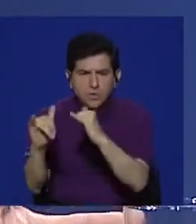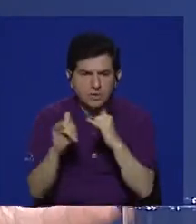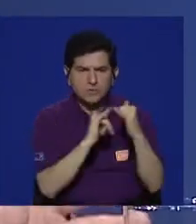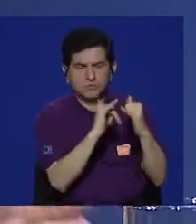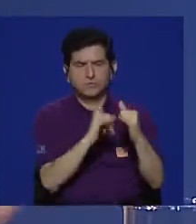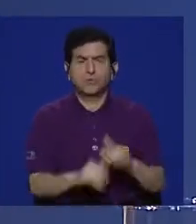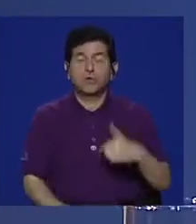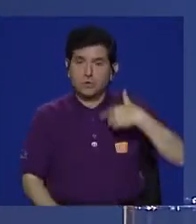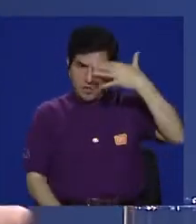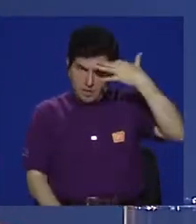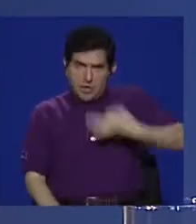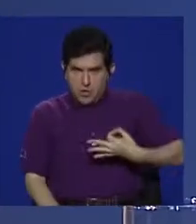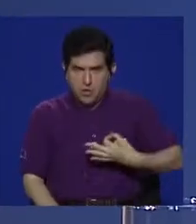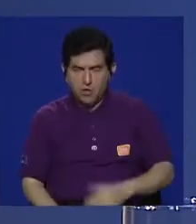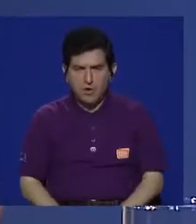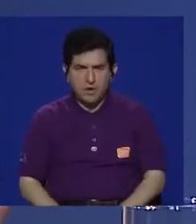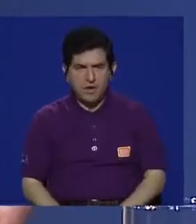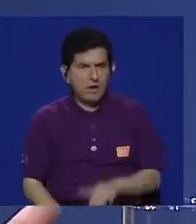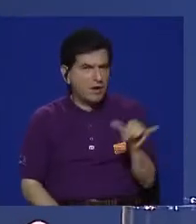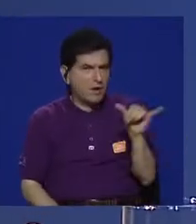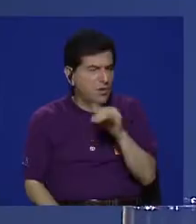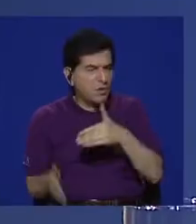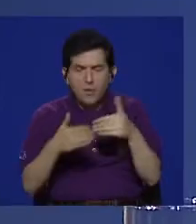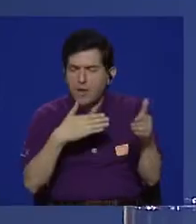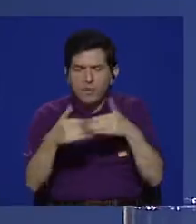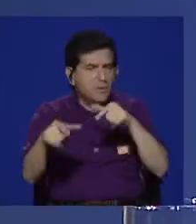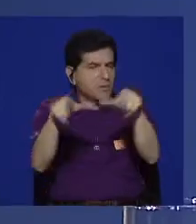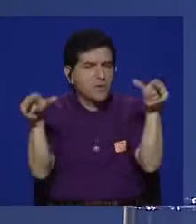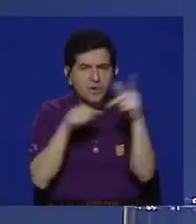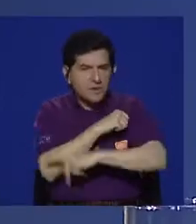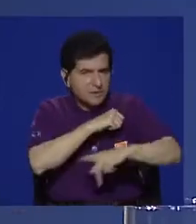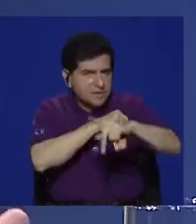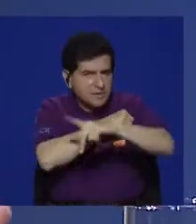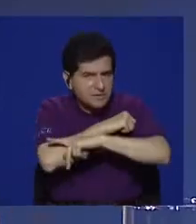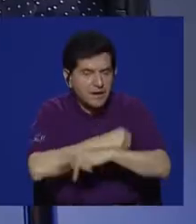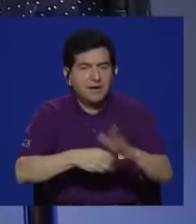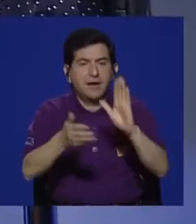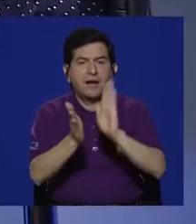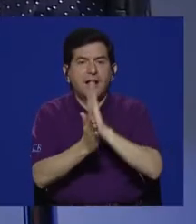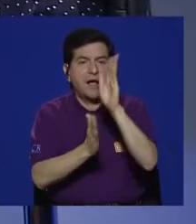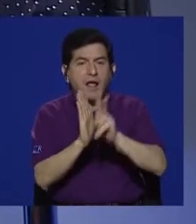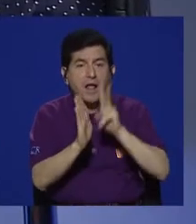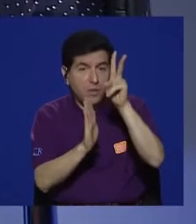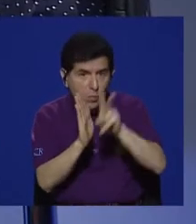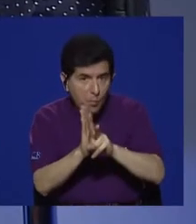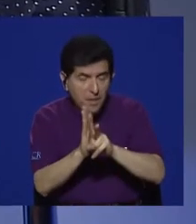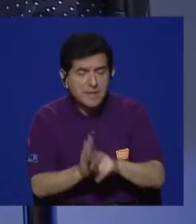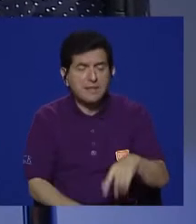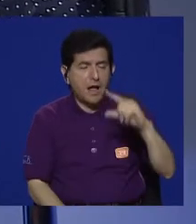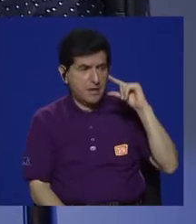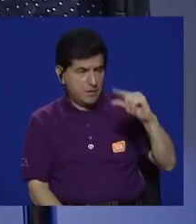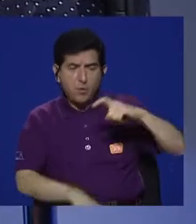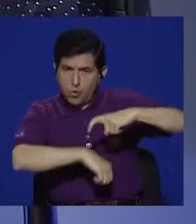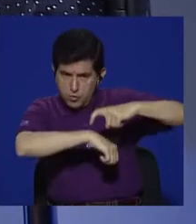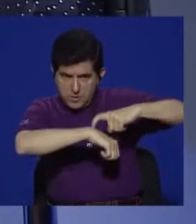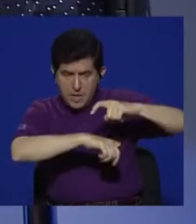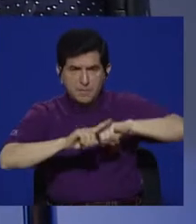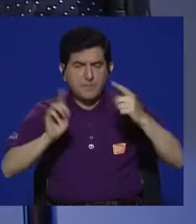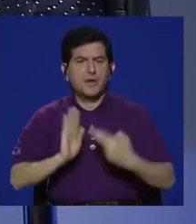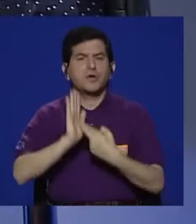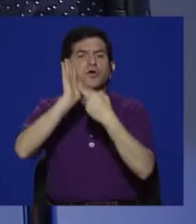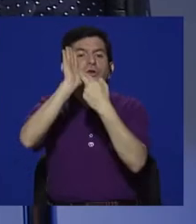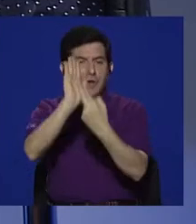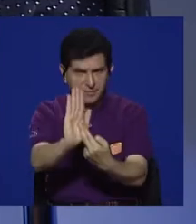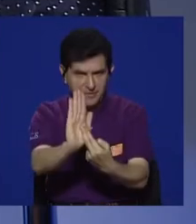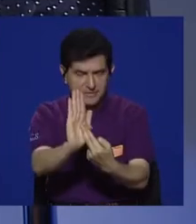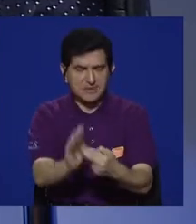común para todas que asumo que es la misma situación en cualquier otra parte del país. Es decir, que el documental, aunque es un documental corto,